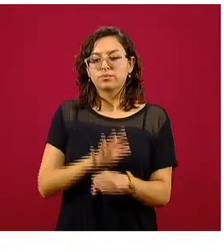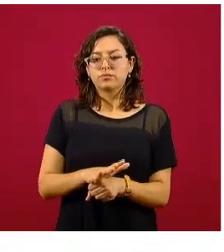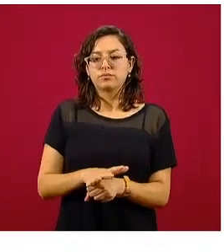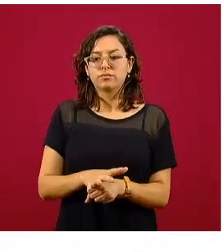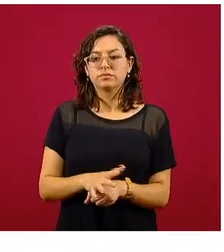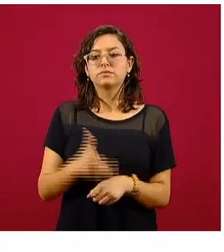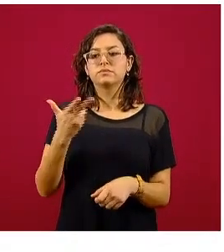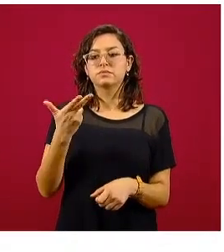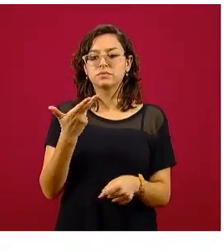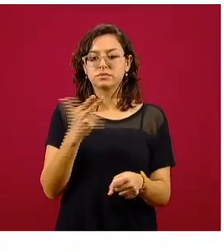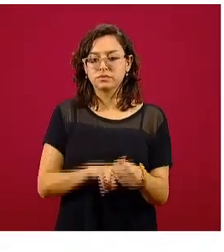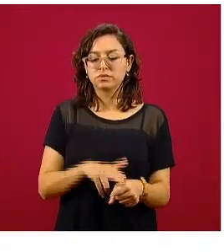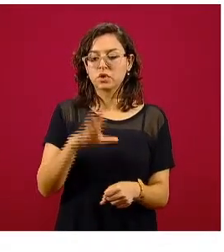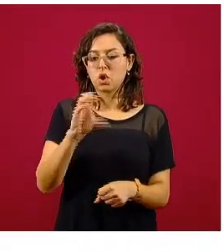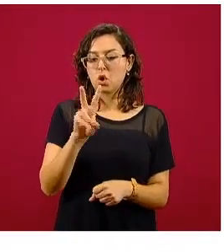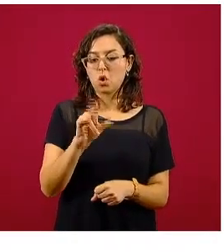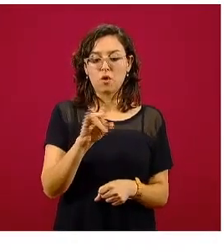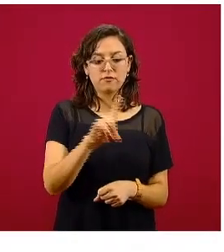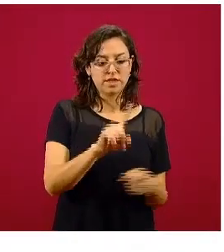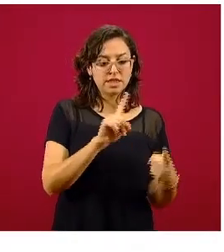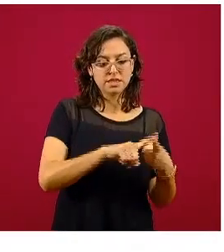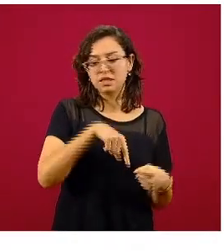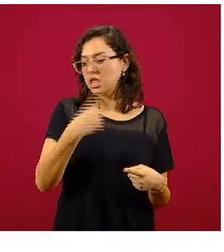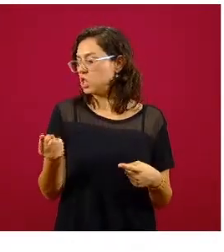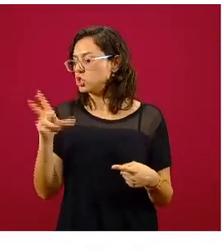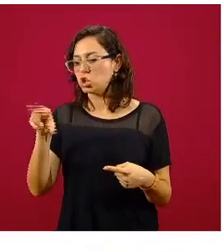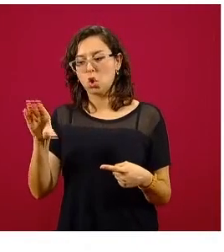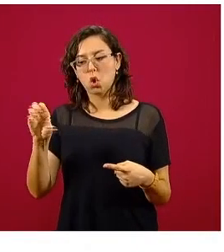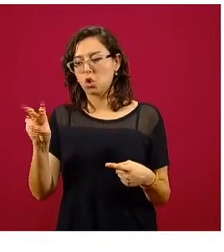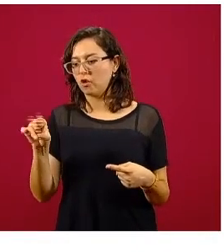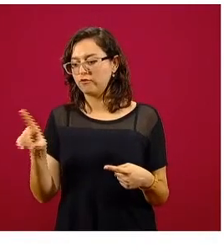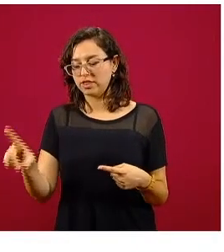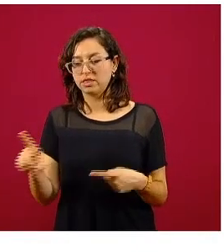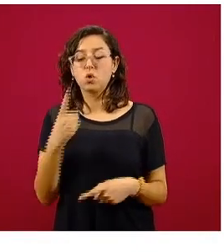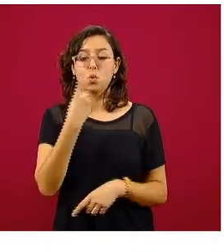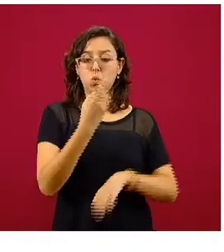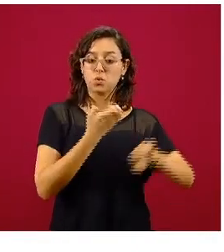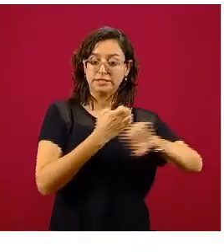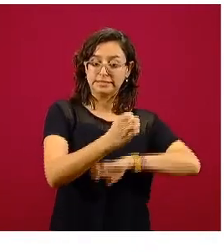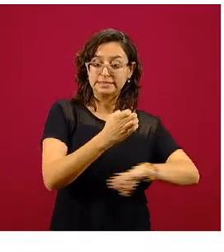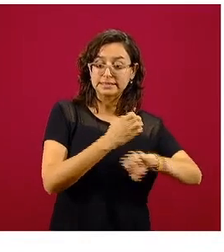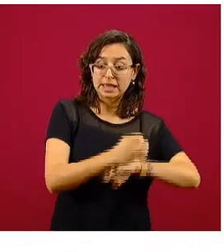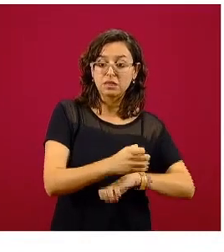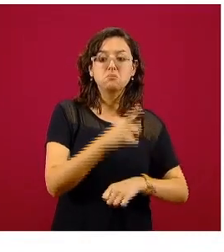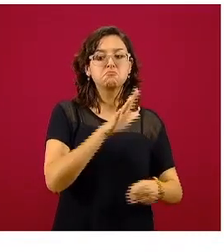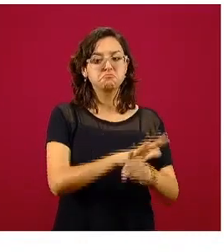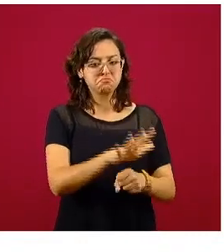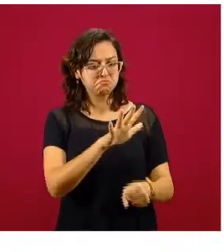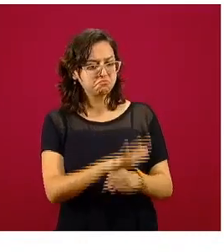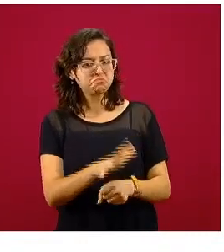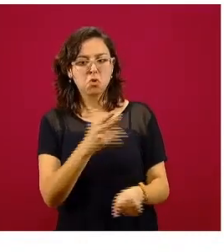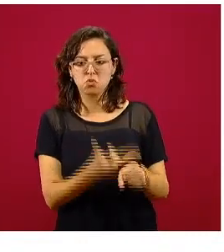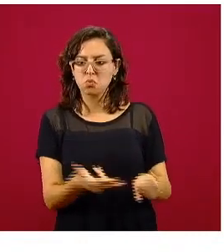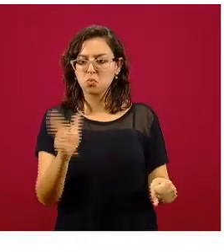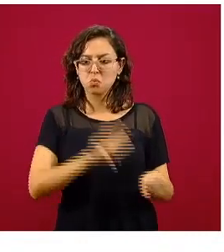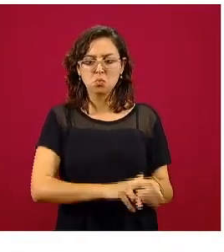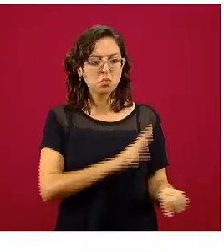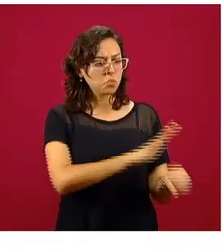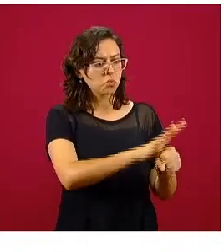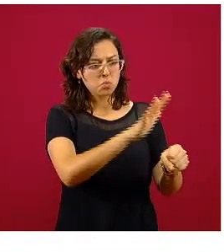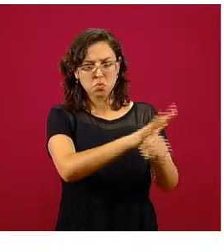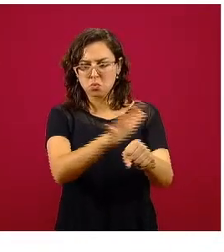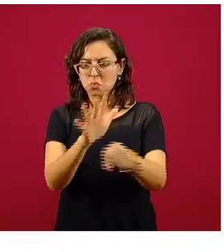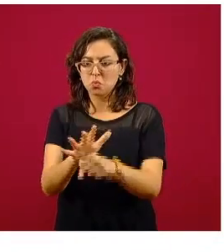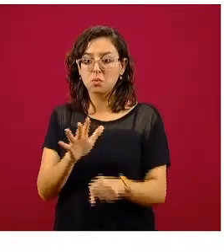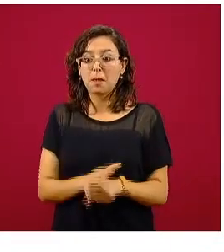de lo que han sido hospitales COVID y hospitales no COVID. Cuando una entidad federativa tiene una capacidad suficiente de hospitalización,